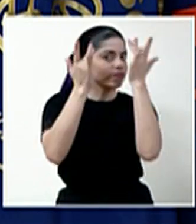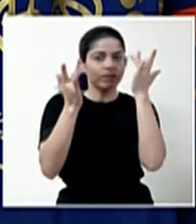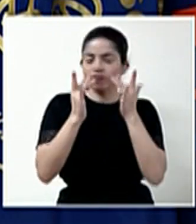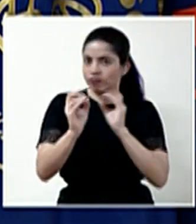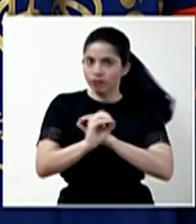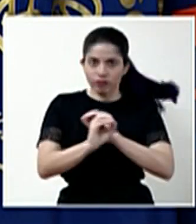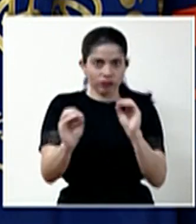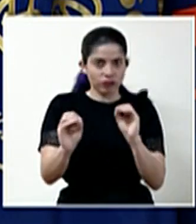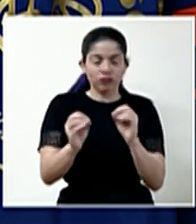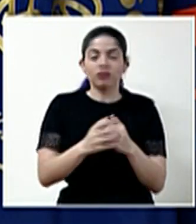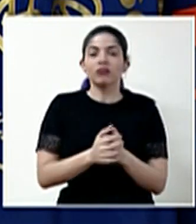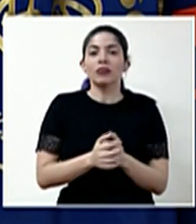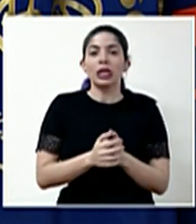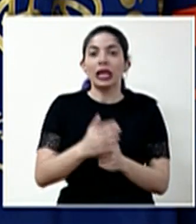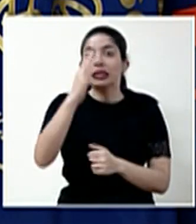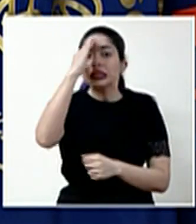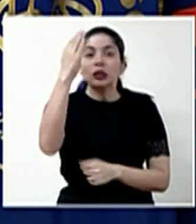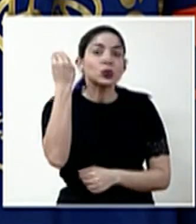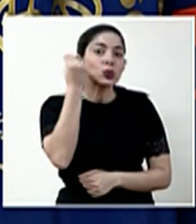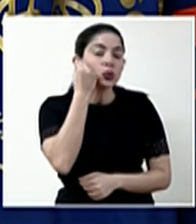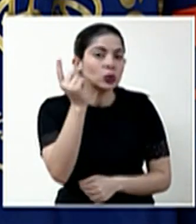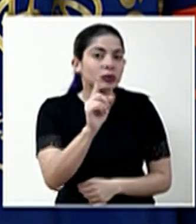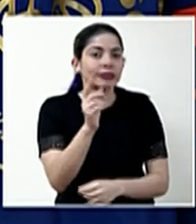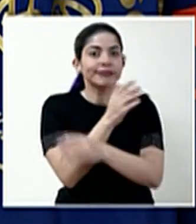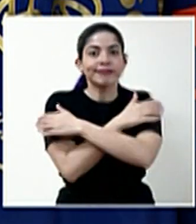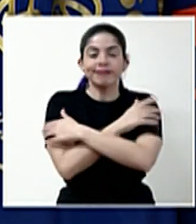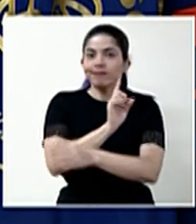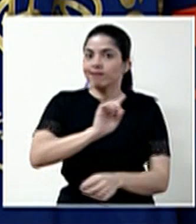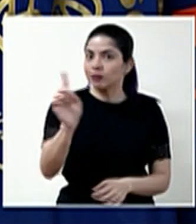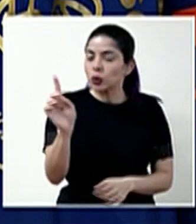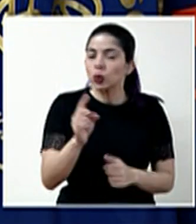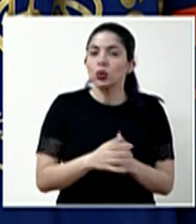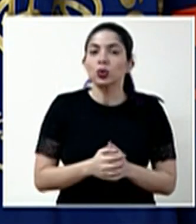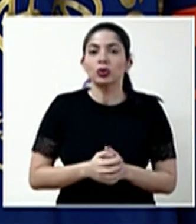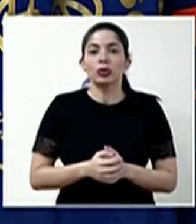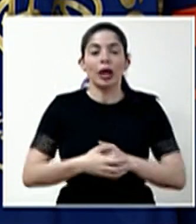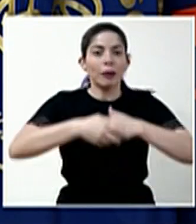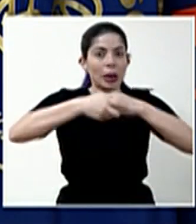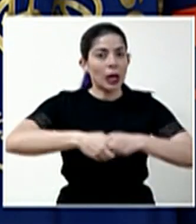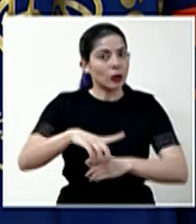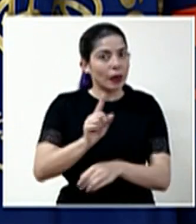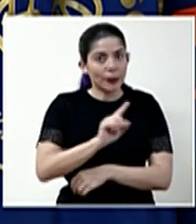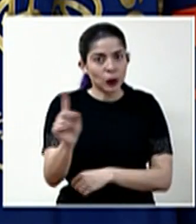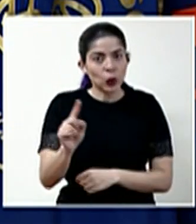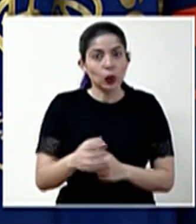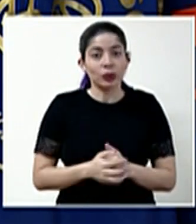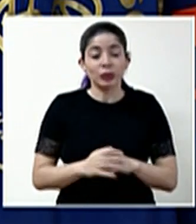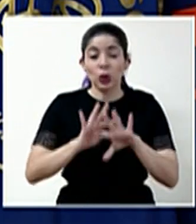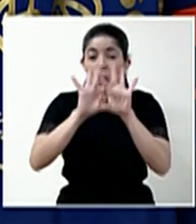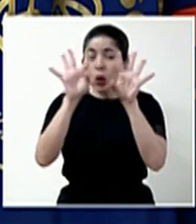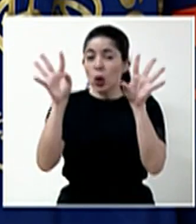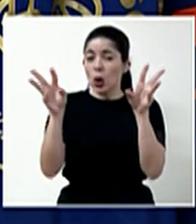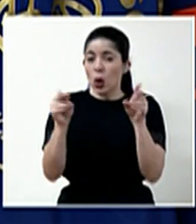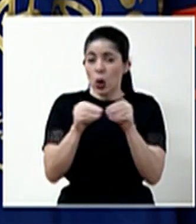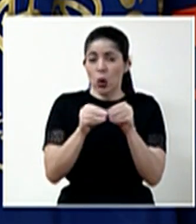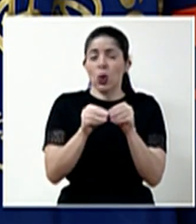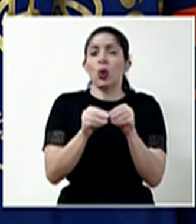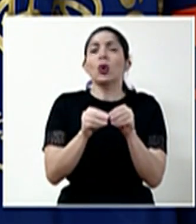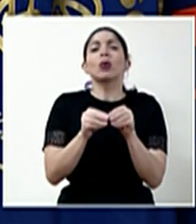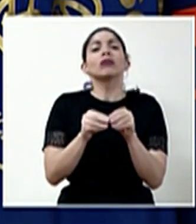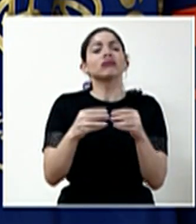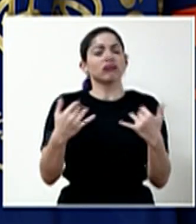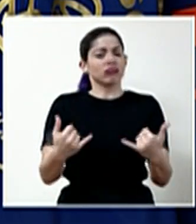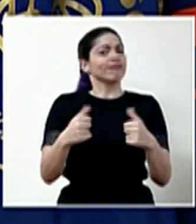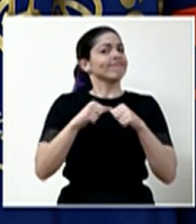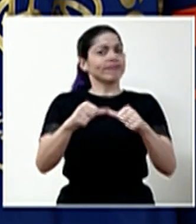cara, de no saludarnos de beso, ni de abrazo, ni de mano. todo eso sigue